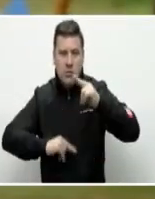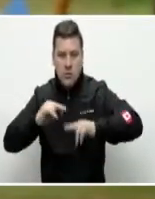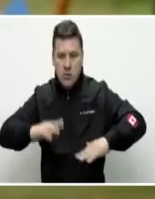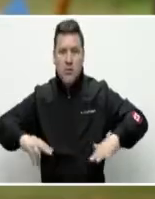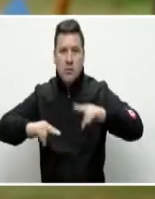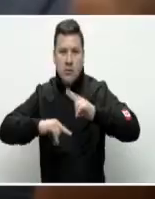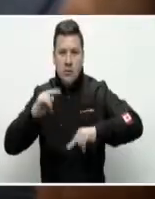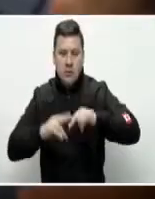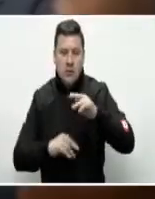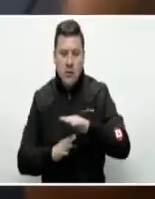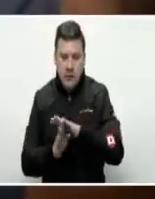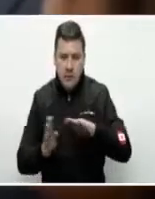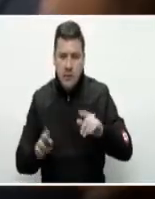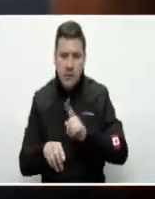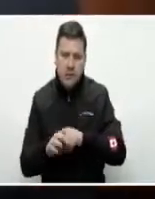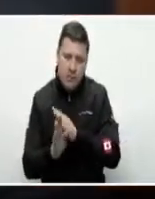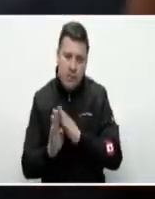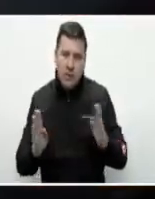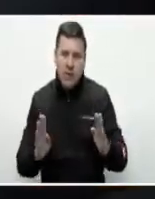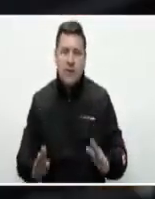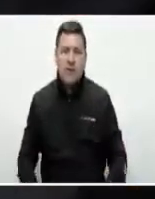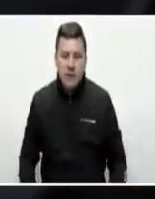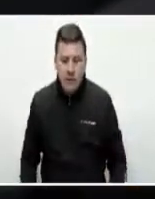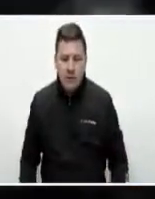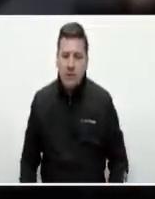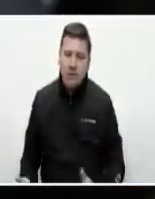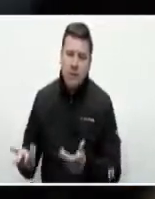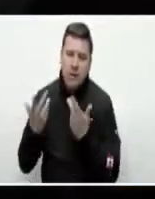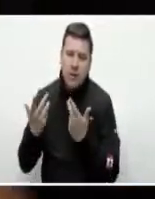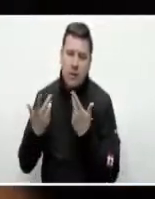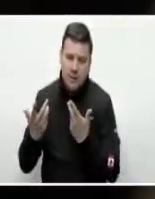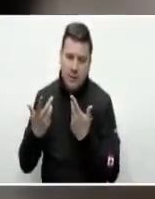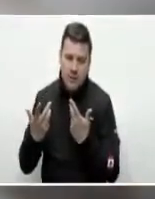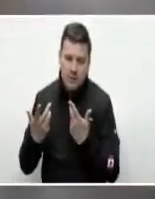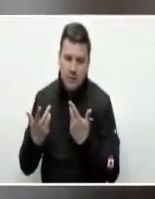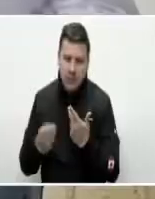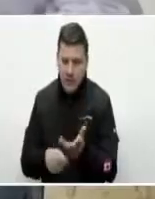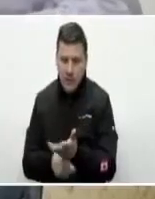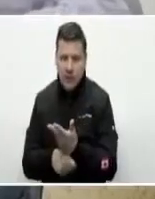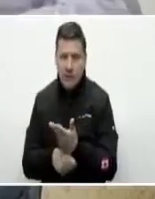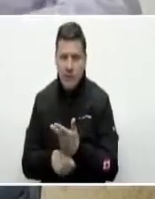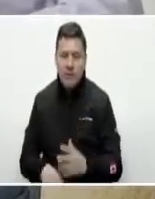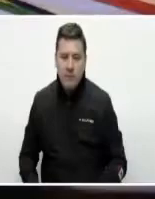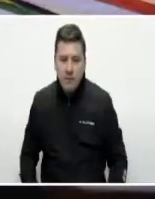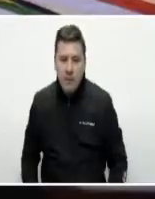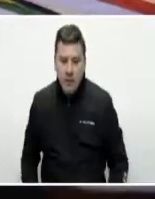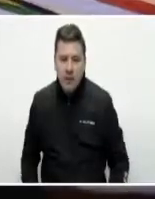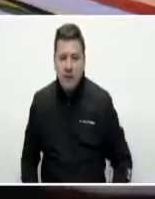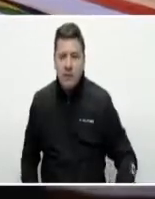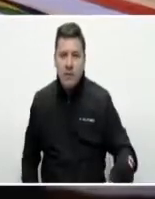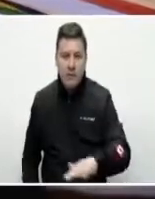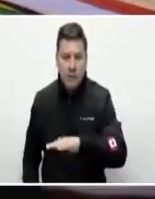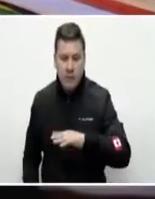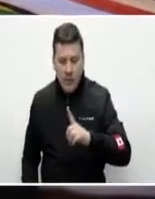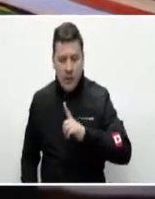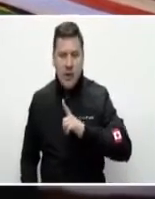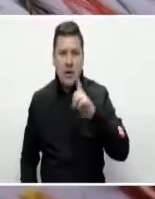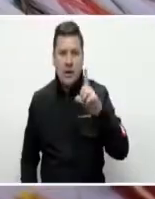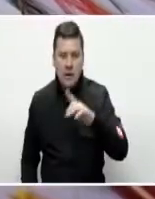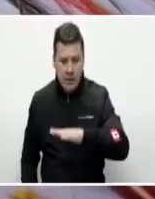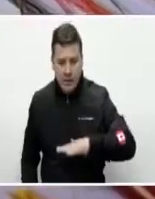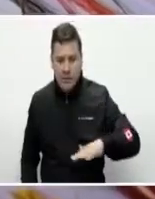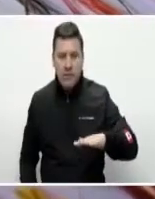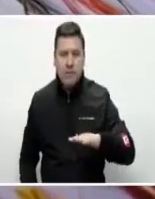mediano o largo plazo de capacitación de artesanos haitianos de manera a elevar su nivel de